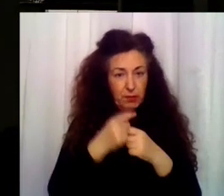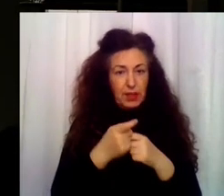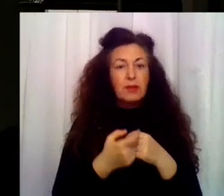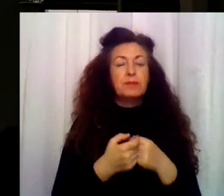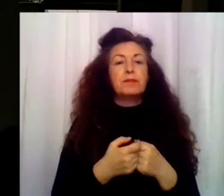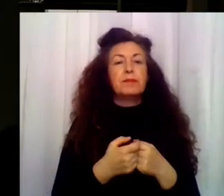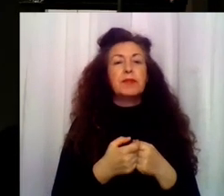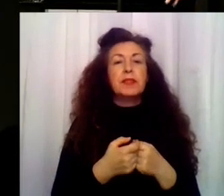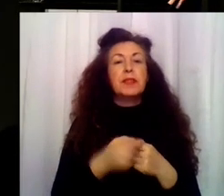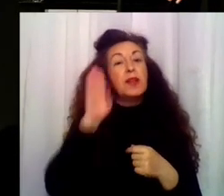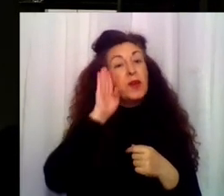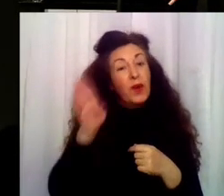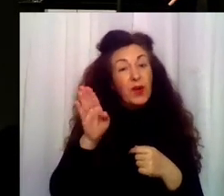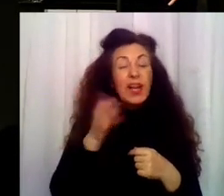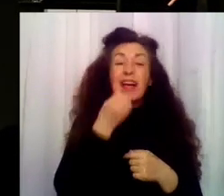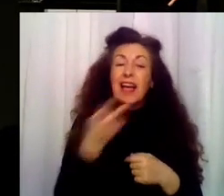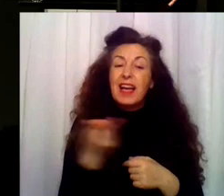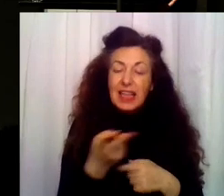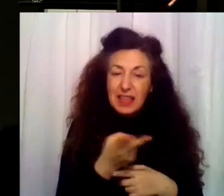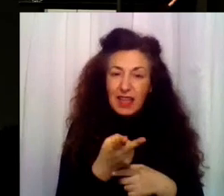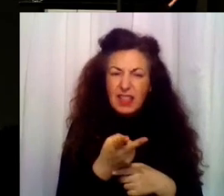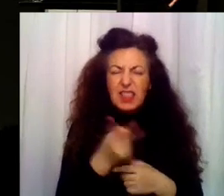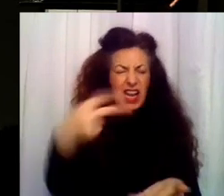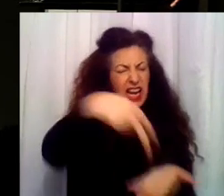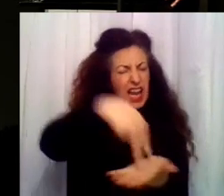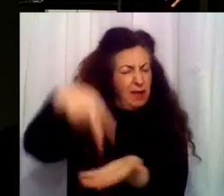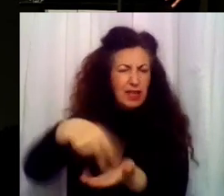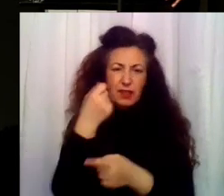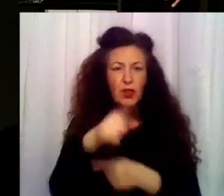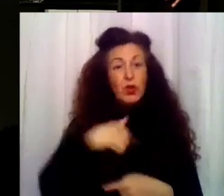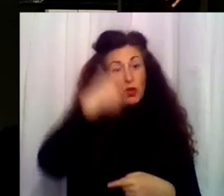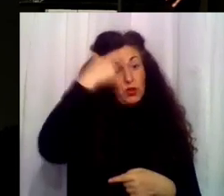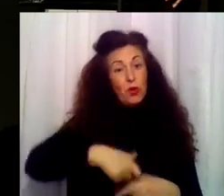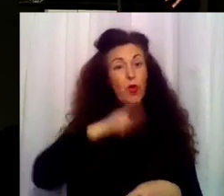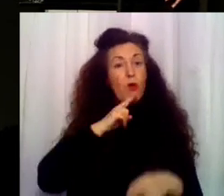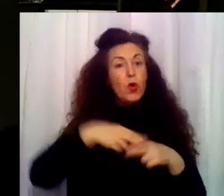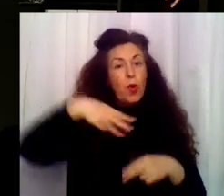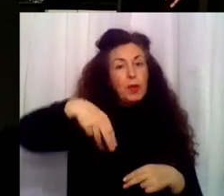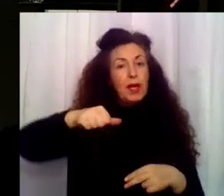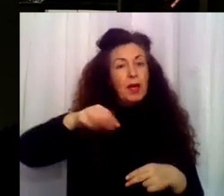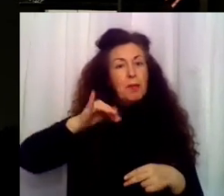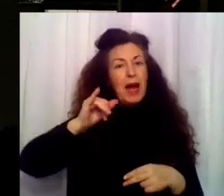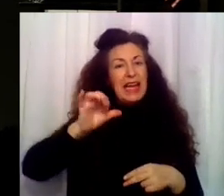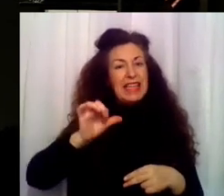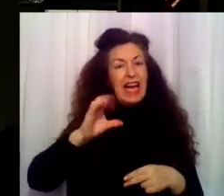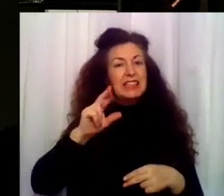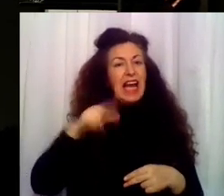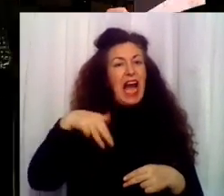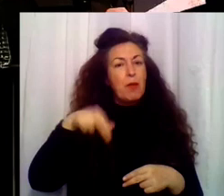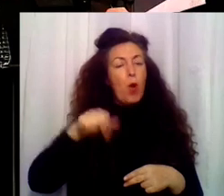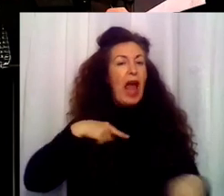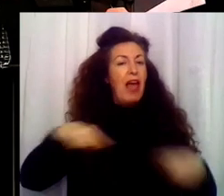Hugo, ¿qué tal estamos? No, no, no, no, no se levanten. Soy Matías Carmona, el director del centro. Buenos días.